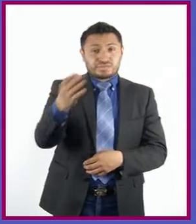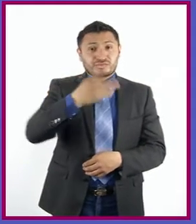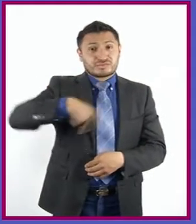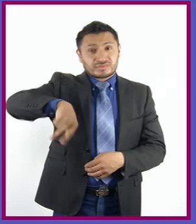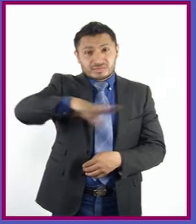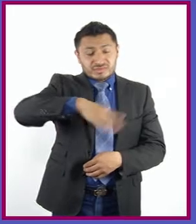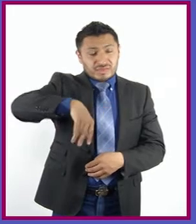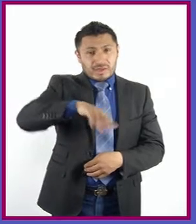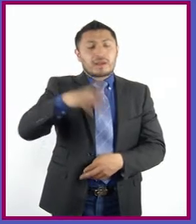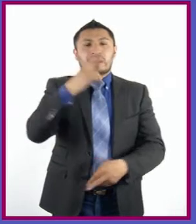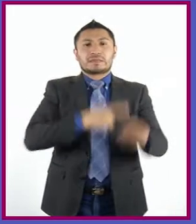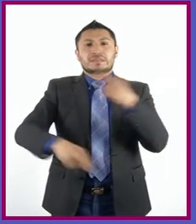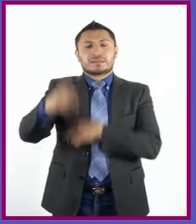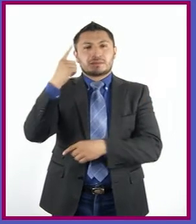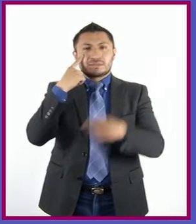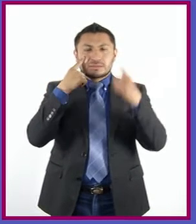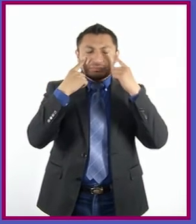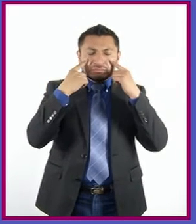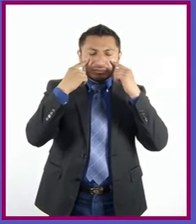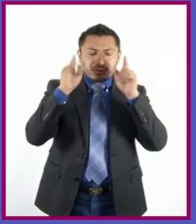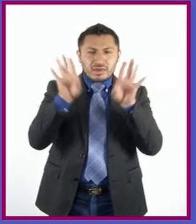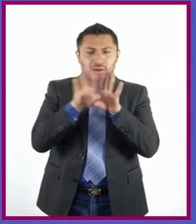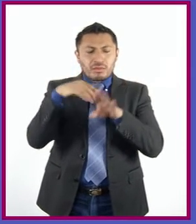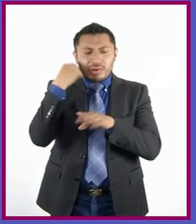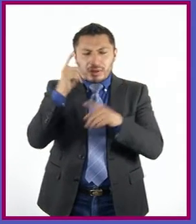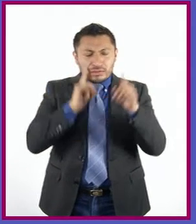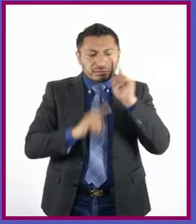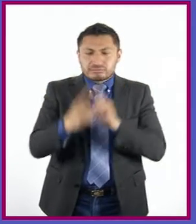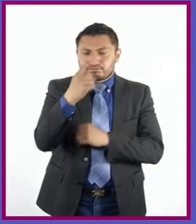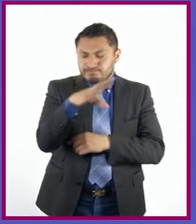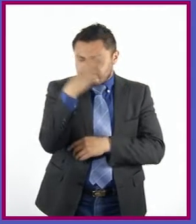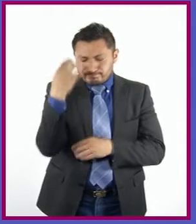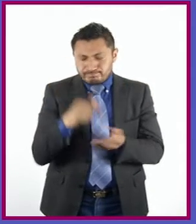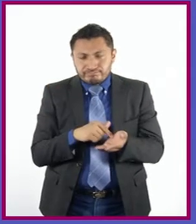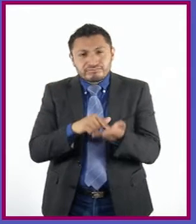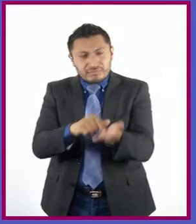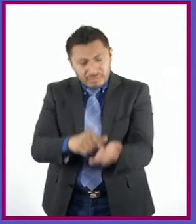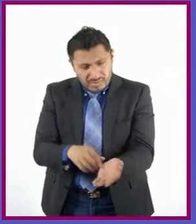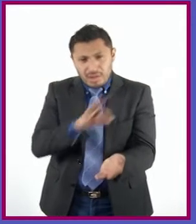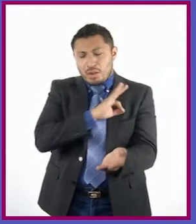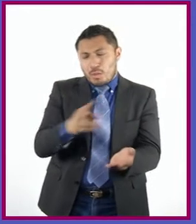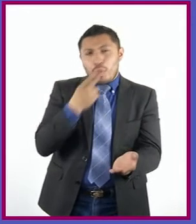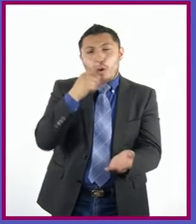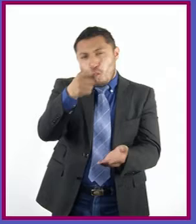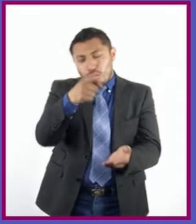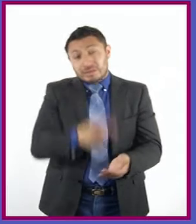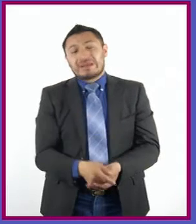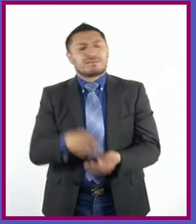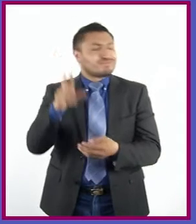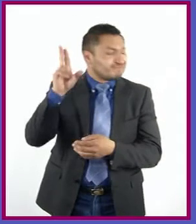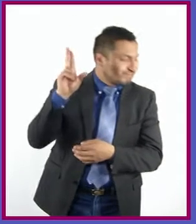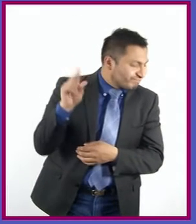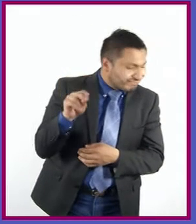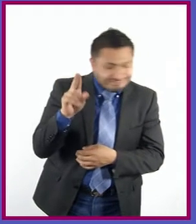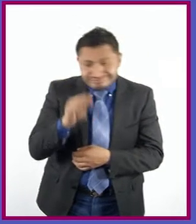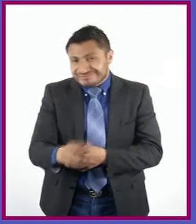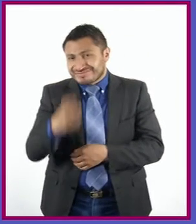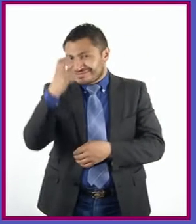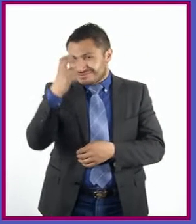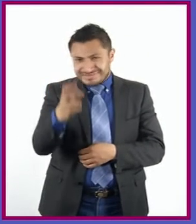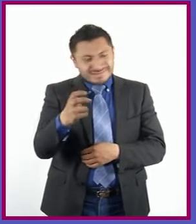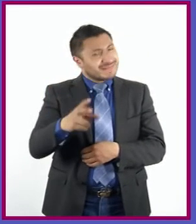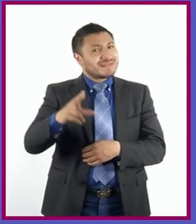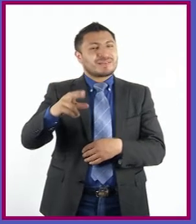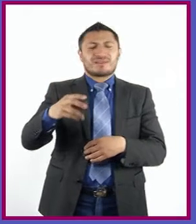con los ojos húmedos y una foto. ¡Ten! ¡Esta puede servirte! ¡No! ¡Ya estoy muy